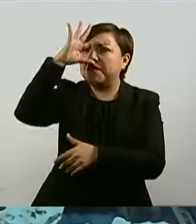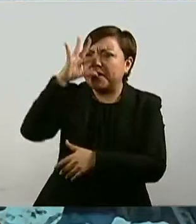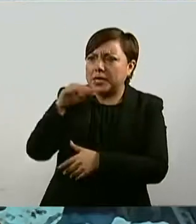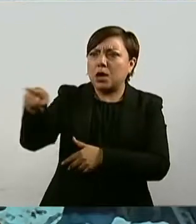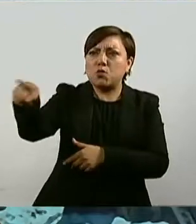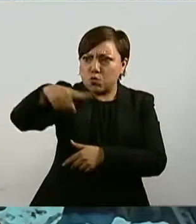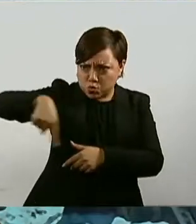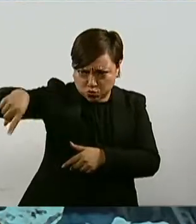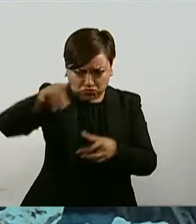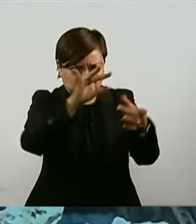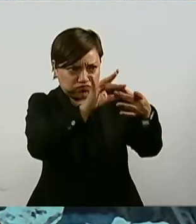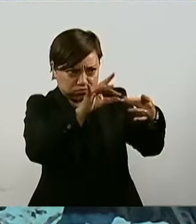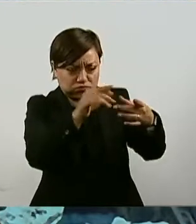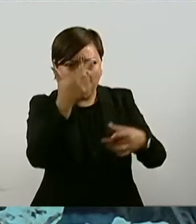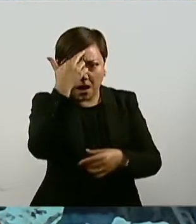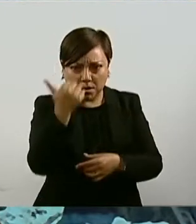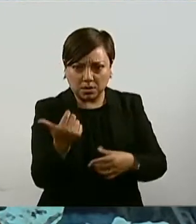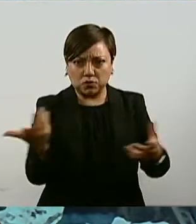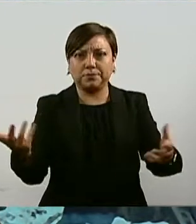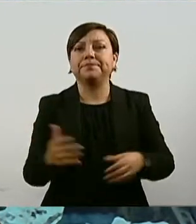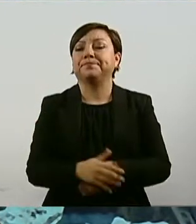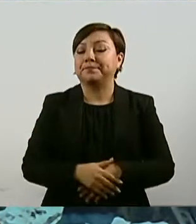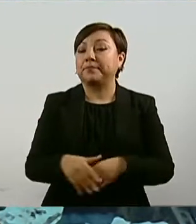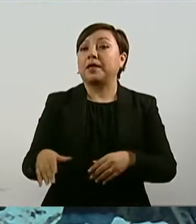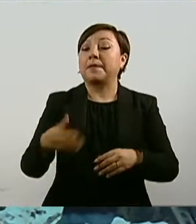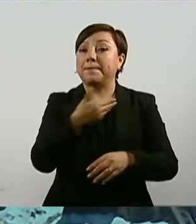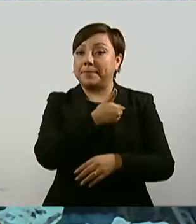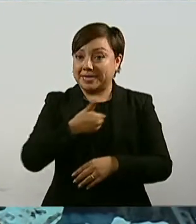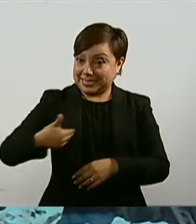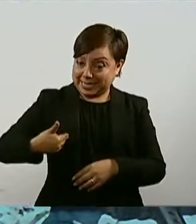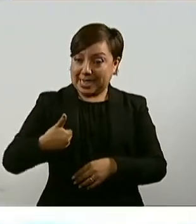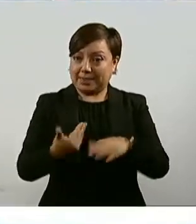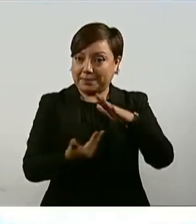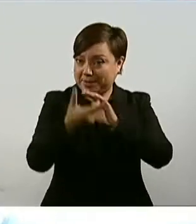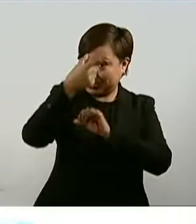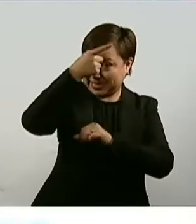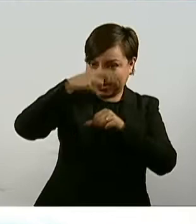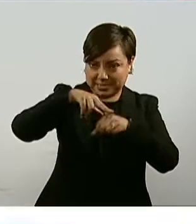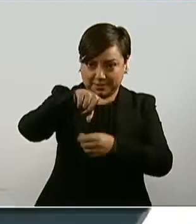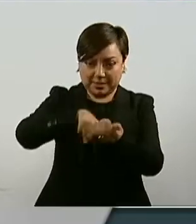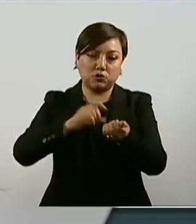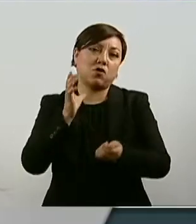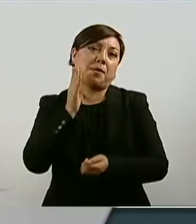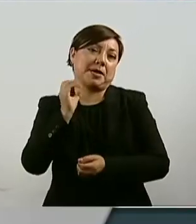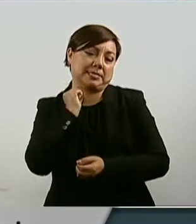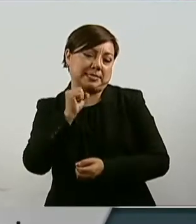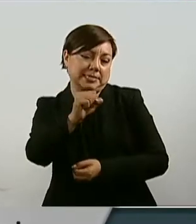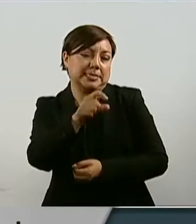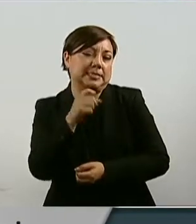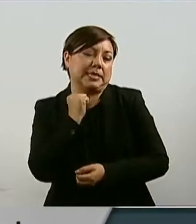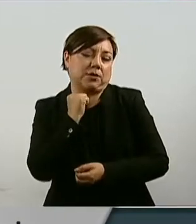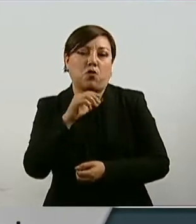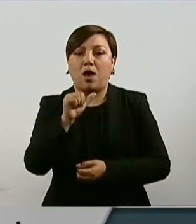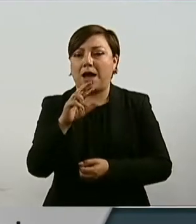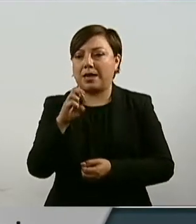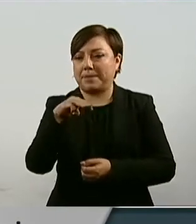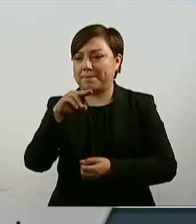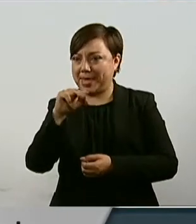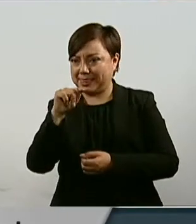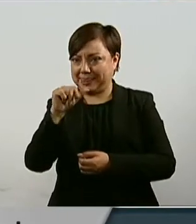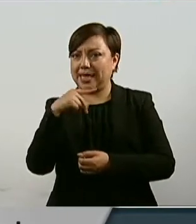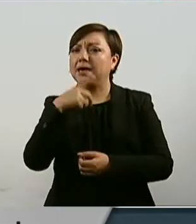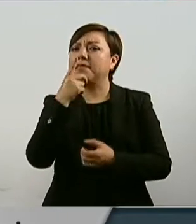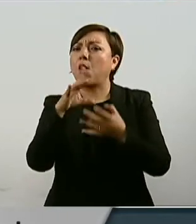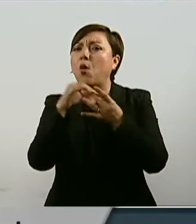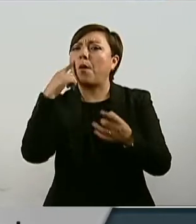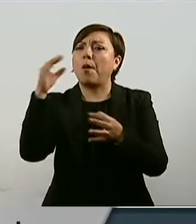En entrevista, el presidente de la mesa directiva del Senado, el senador Alejandro Armenta Mier, habló de la posible ruta que seguiría la